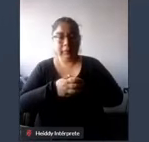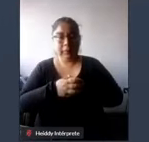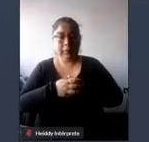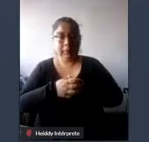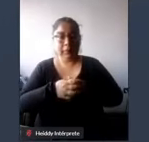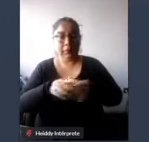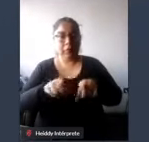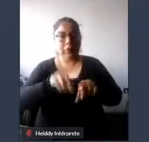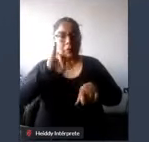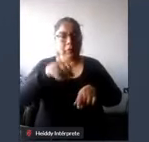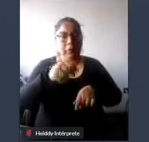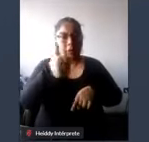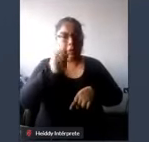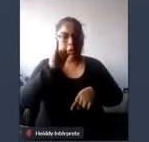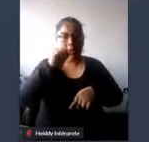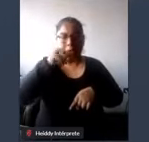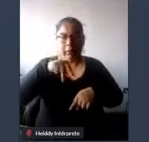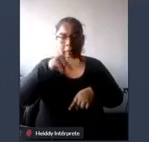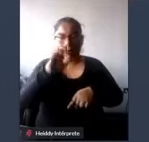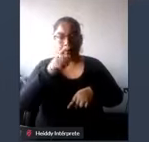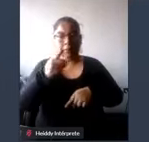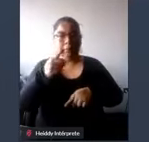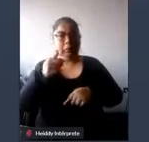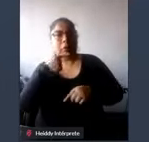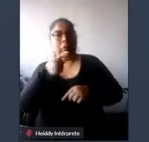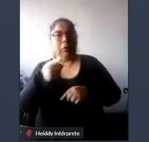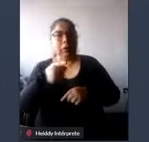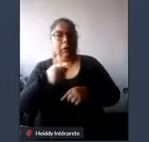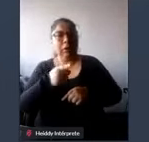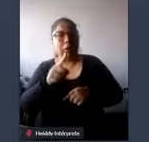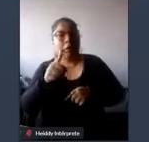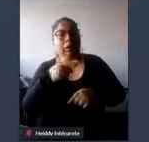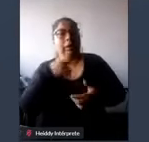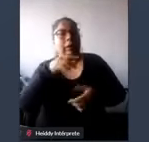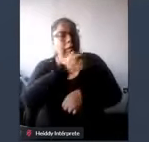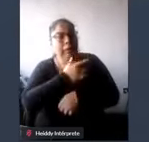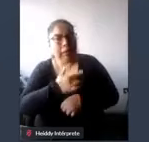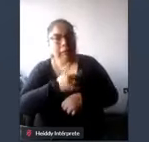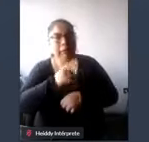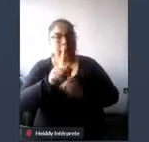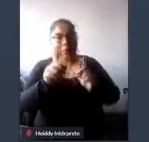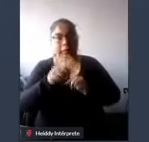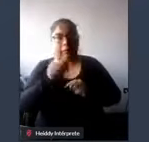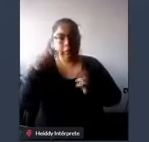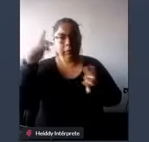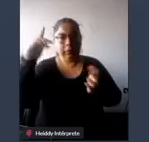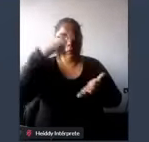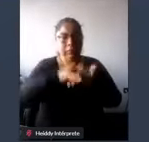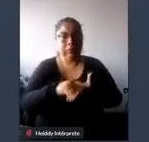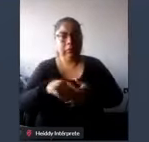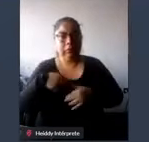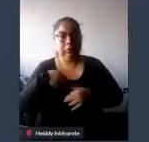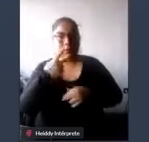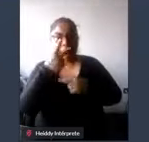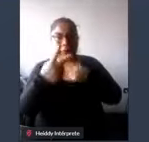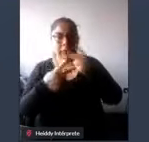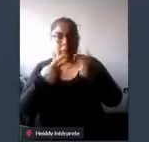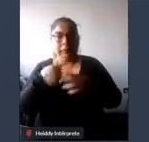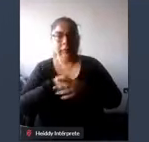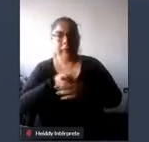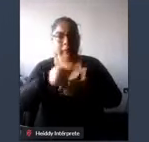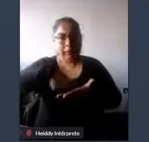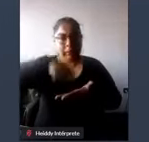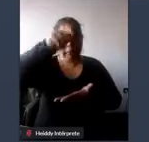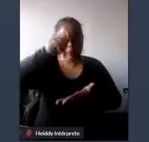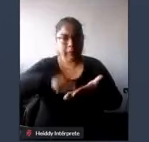Jaime no solamente lo lastimaron a Jaime sino que esta compañía aérea nos hizo este firmar